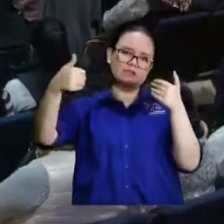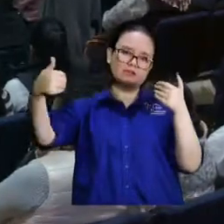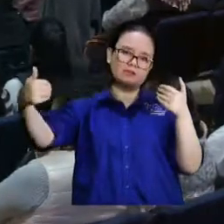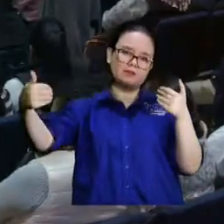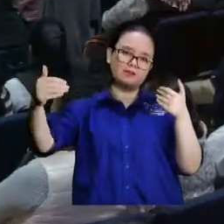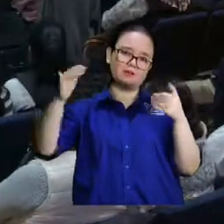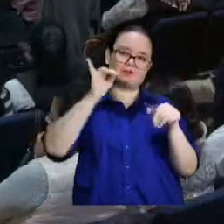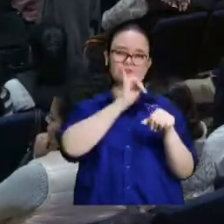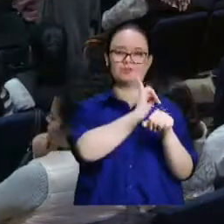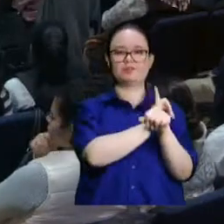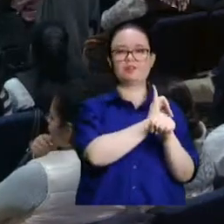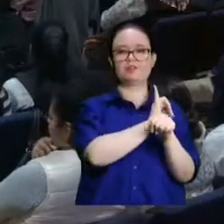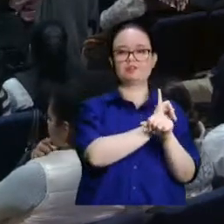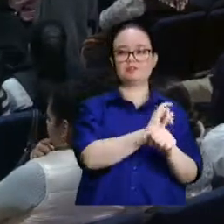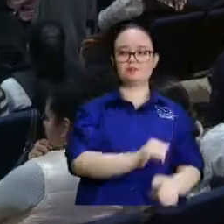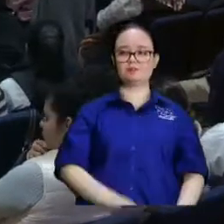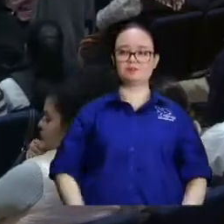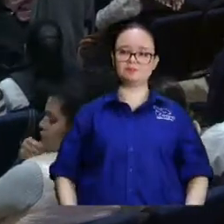que hicieron paganos